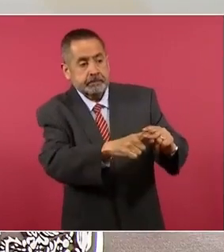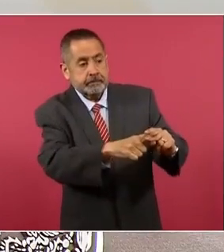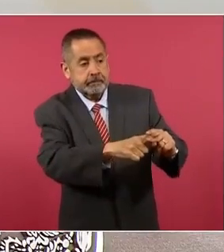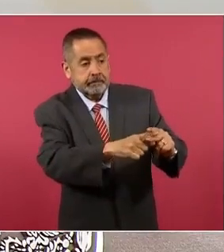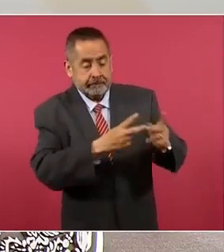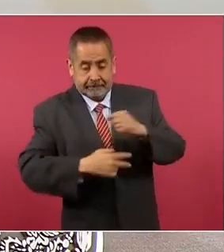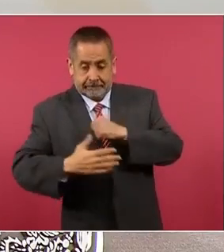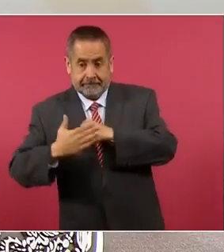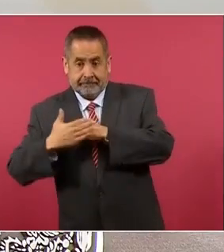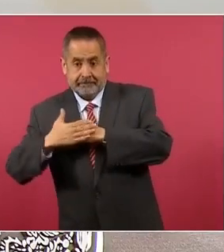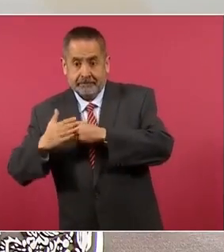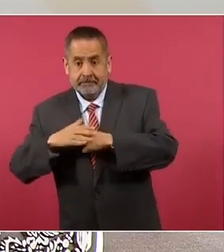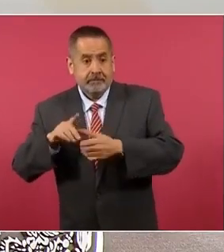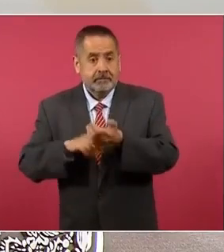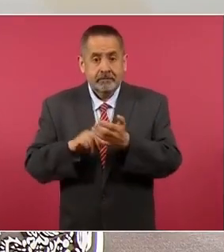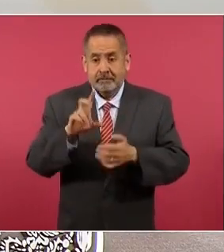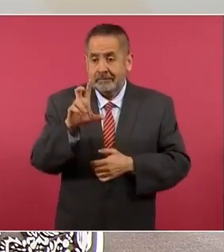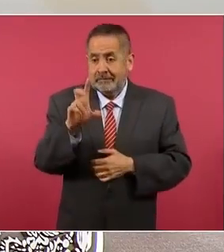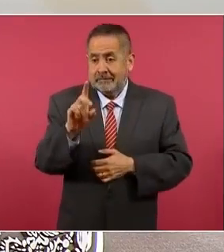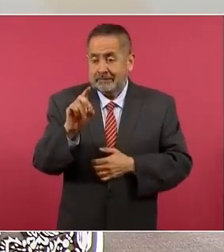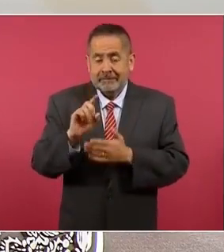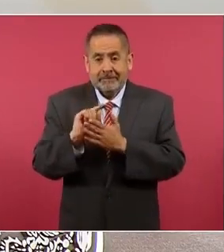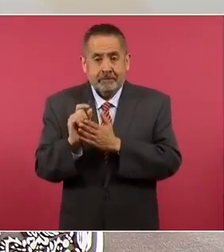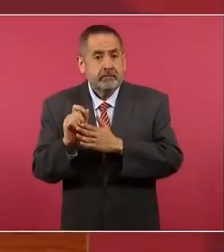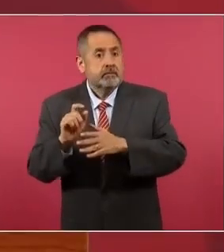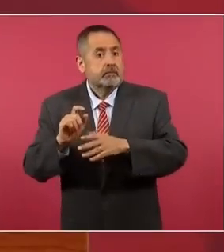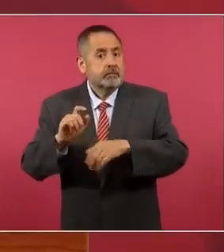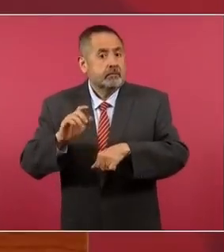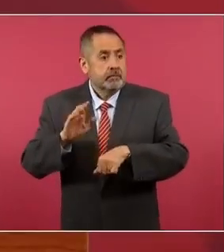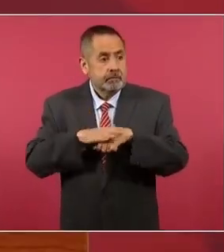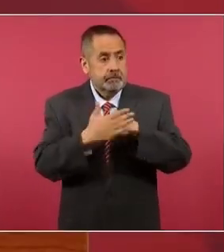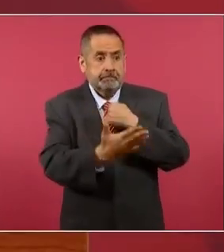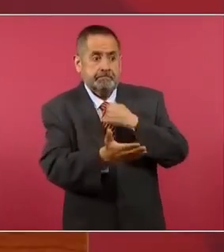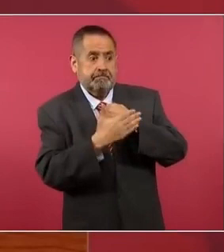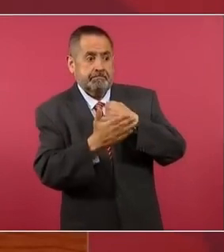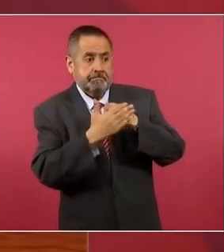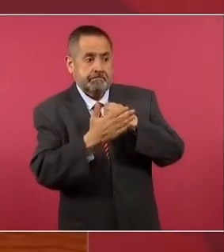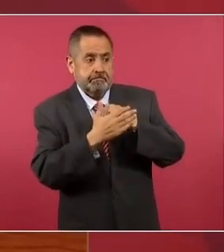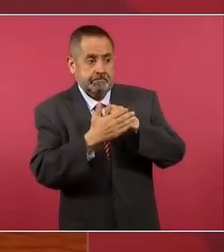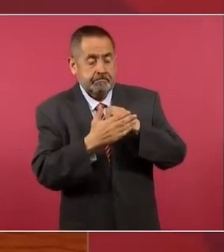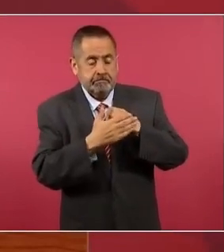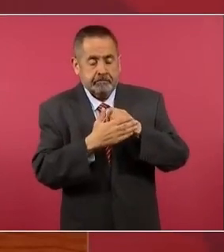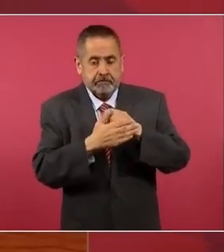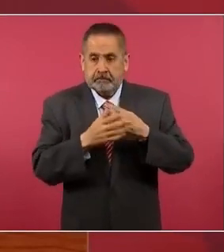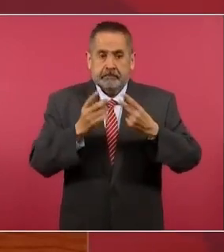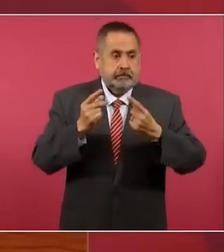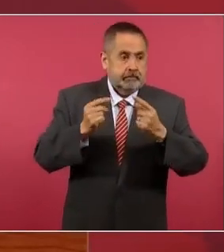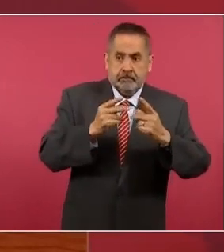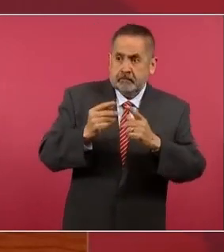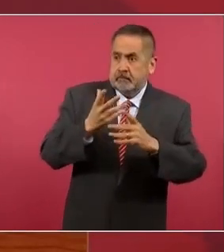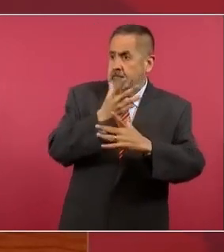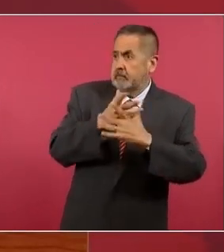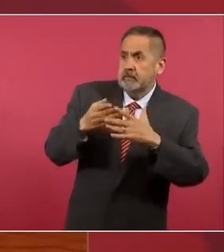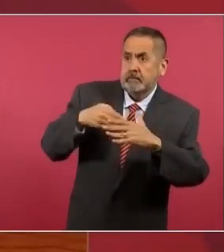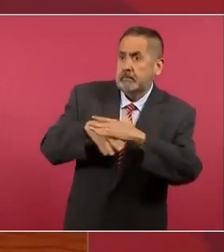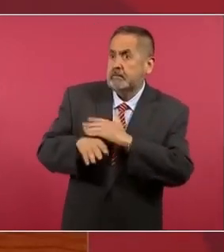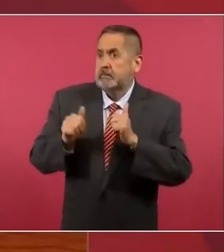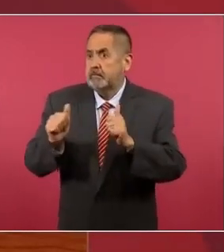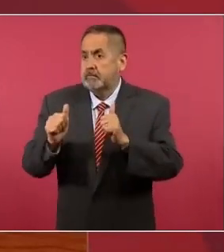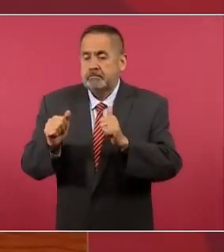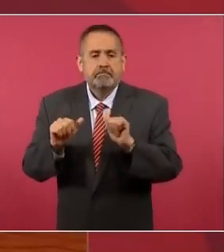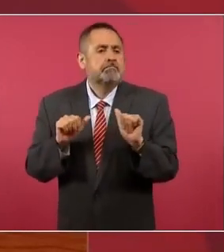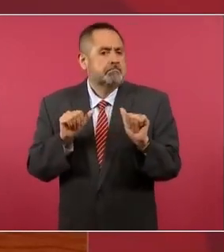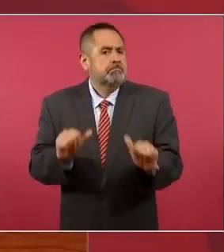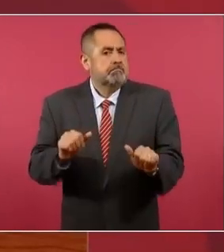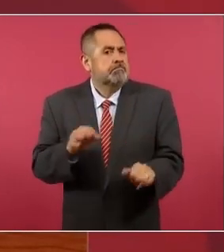hasta por 30 segundos, incluso más, para alertarnos y podernos resguardar. Por eso es que el Gobierno